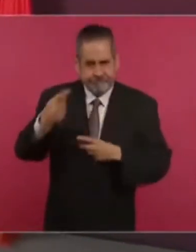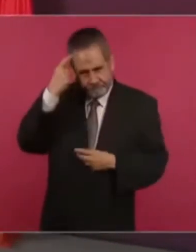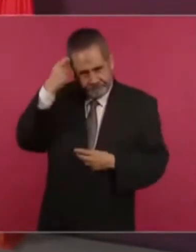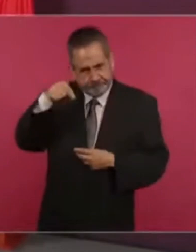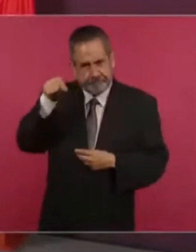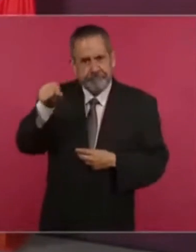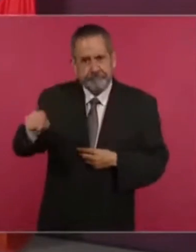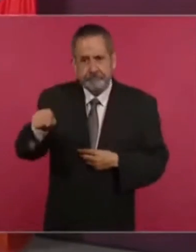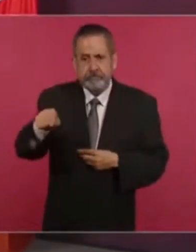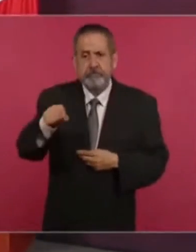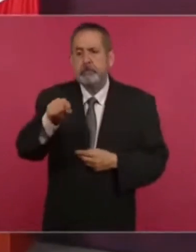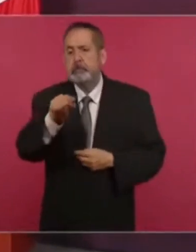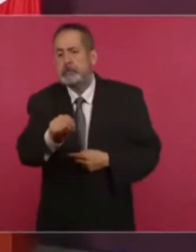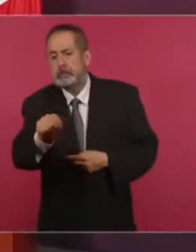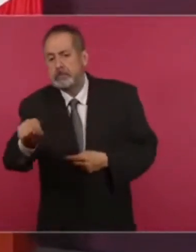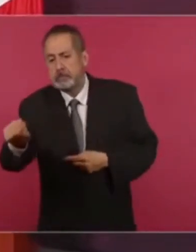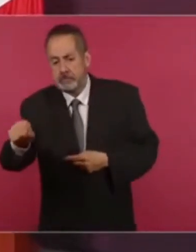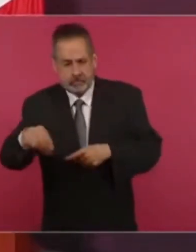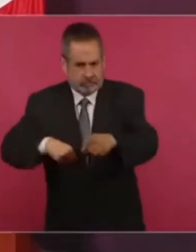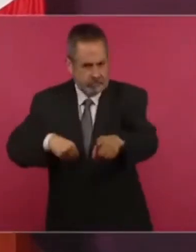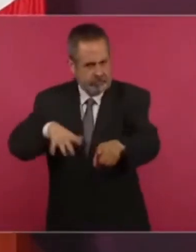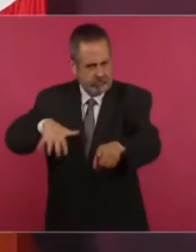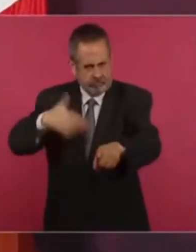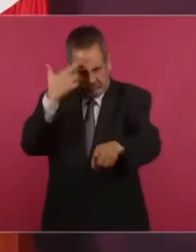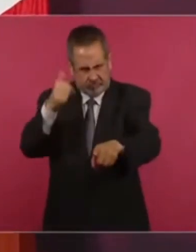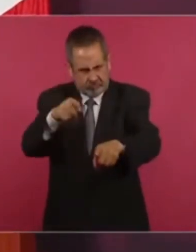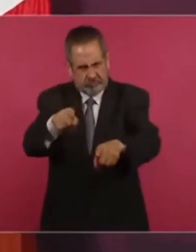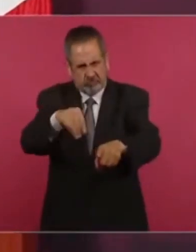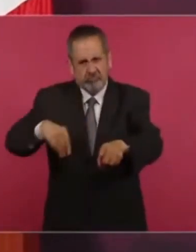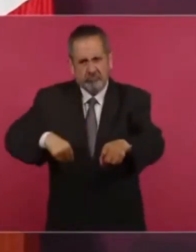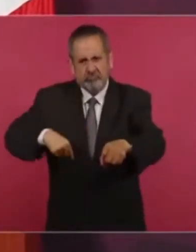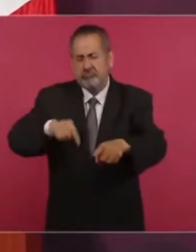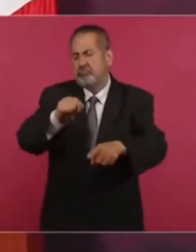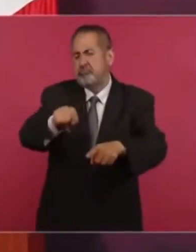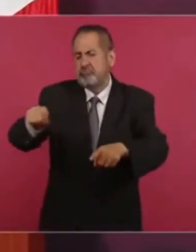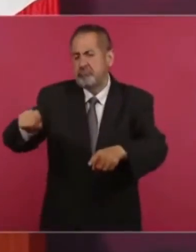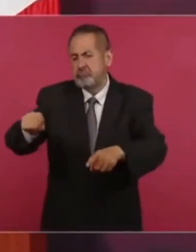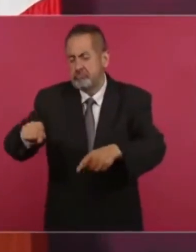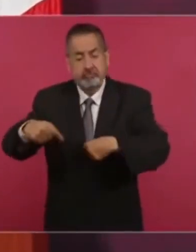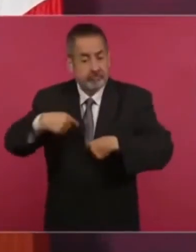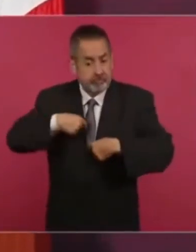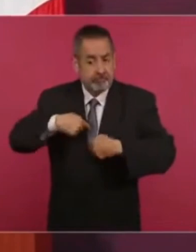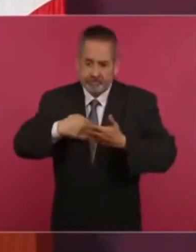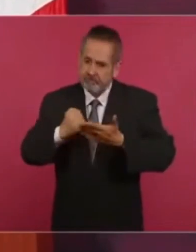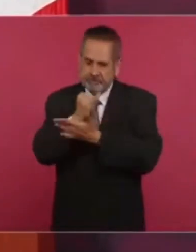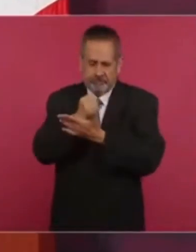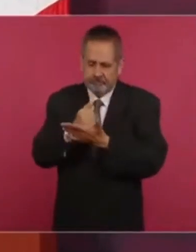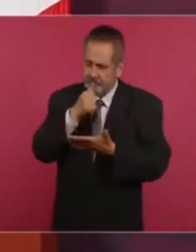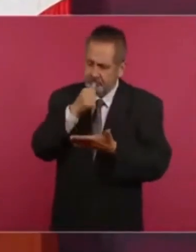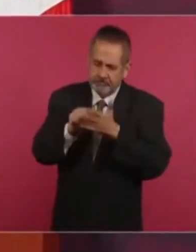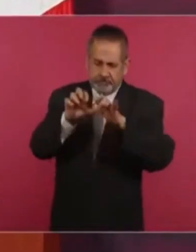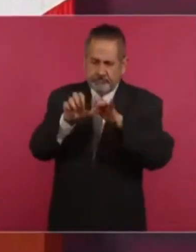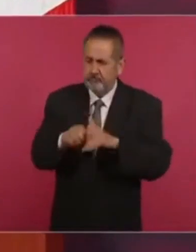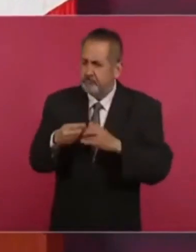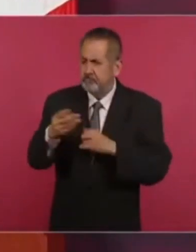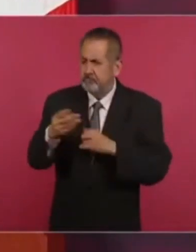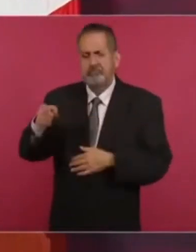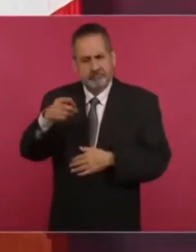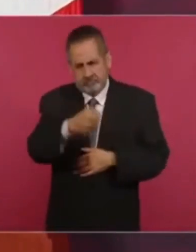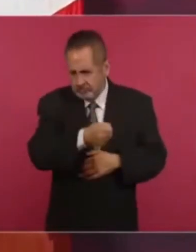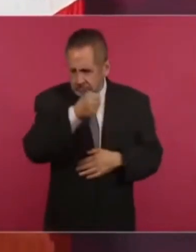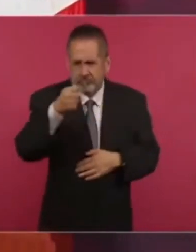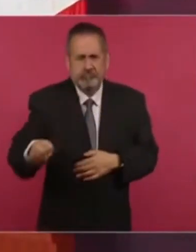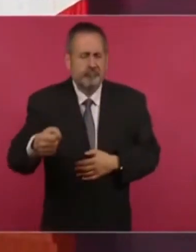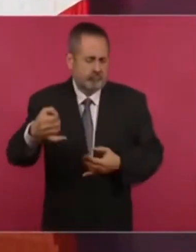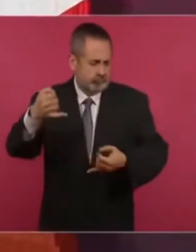los responsables de lo que tú estás planteando sean juzgados.